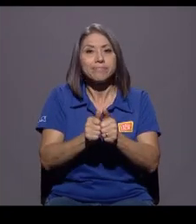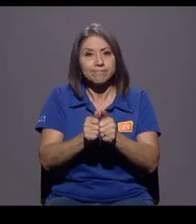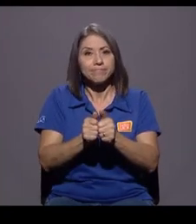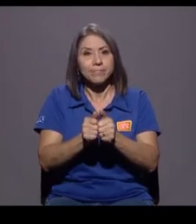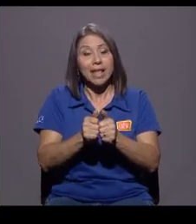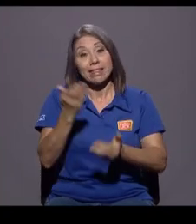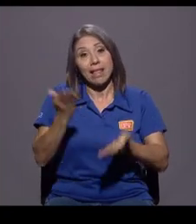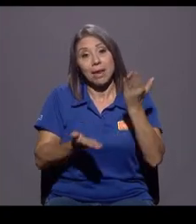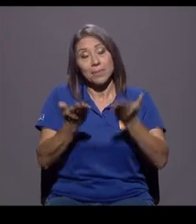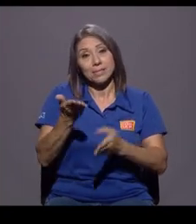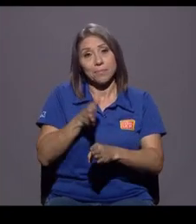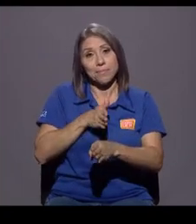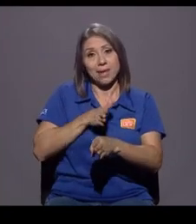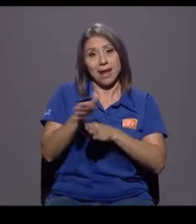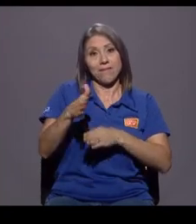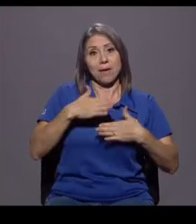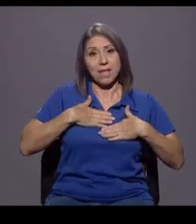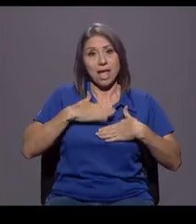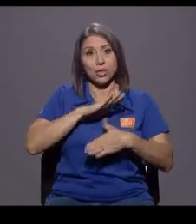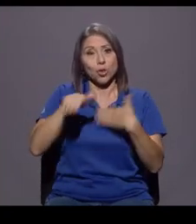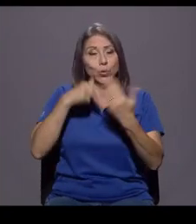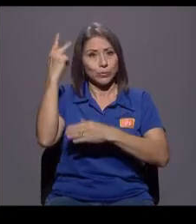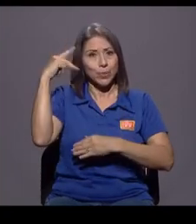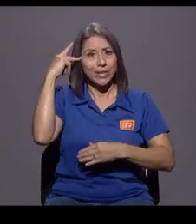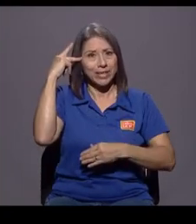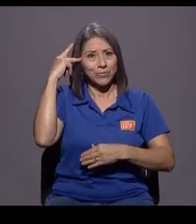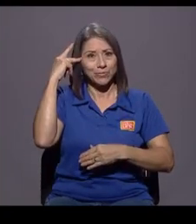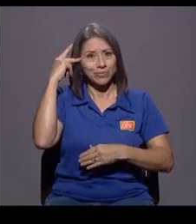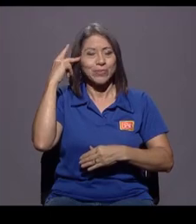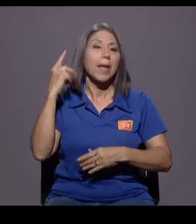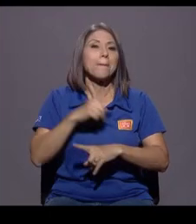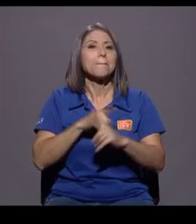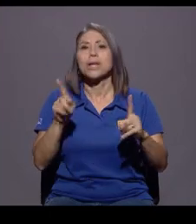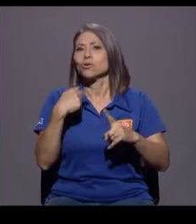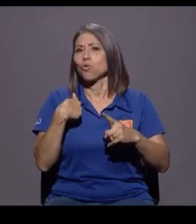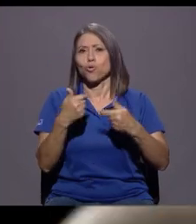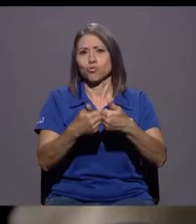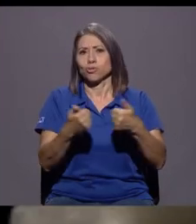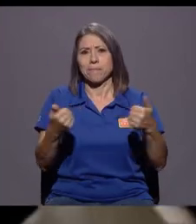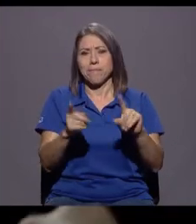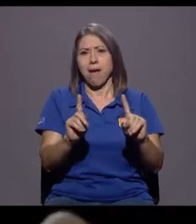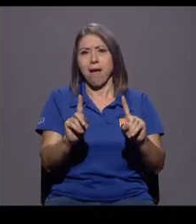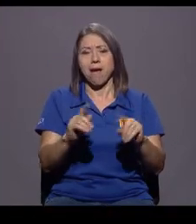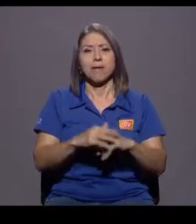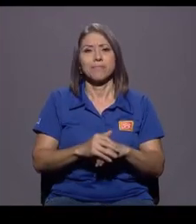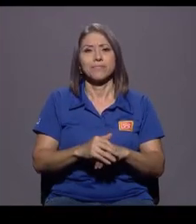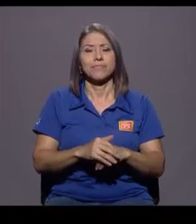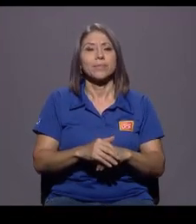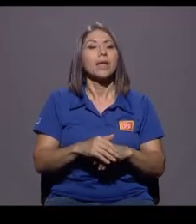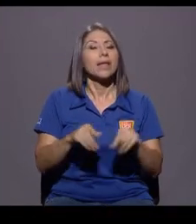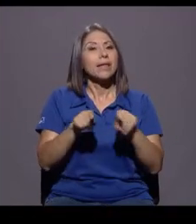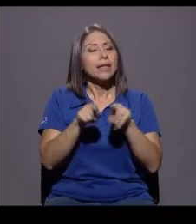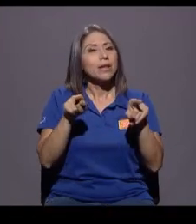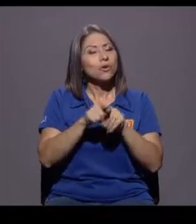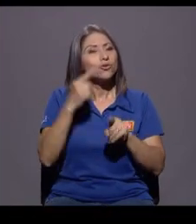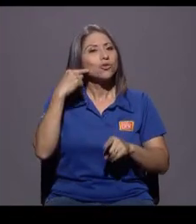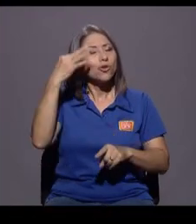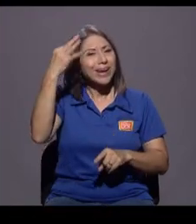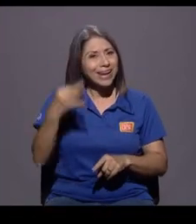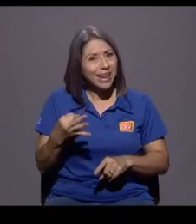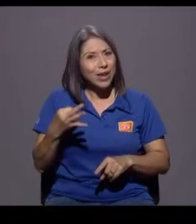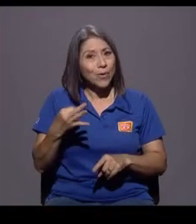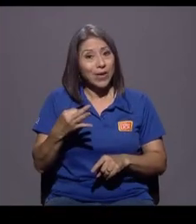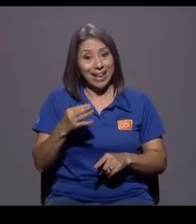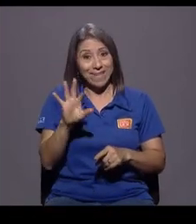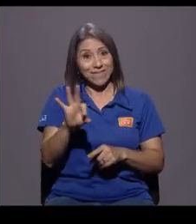mi carrera todo es político, entonces yo todo lo hago así, pero no lo separaría. Creo que incluso precisamente por cómo